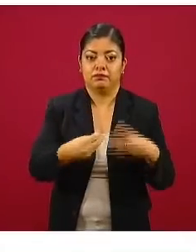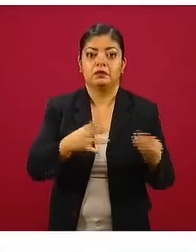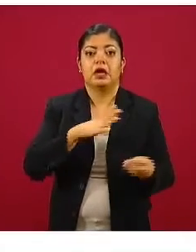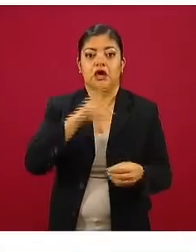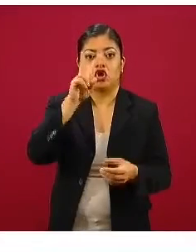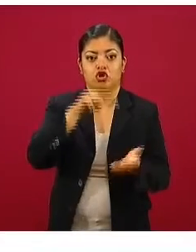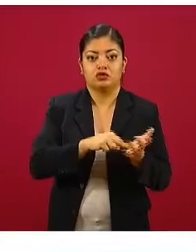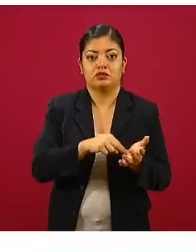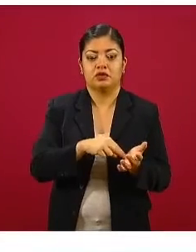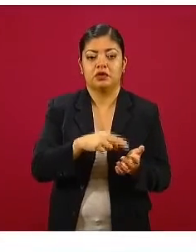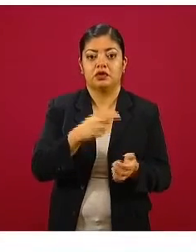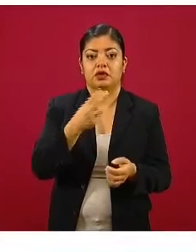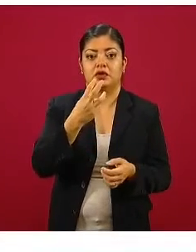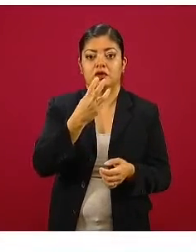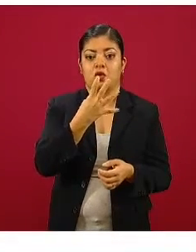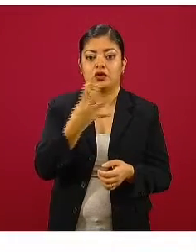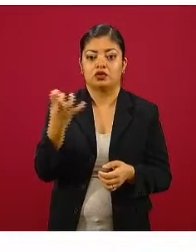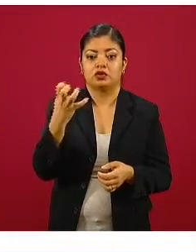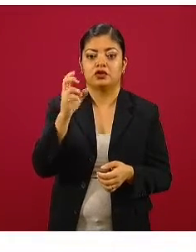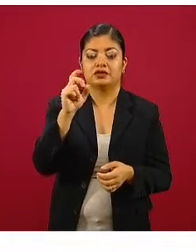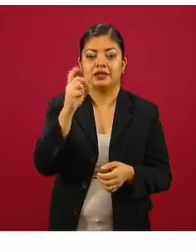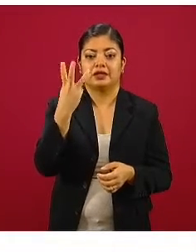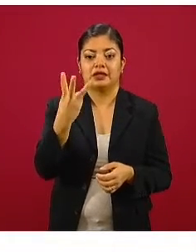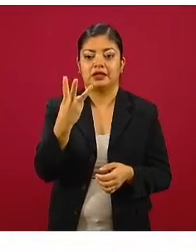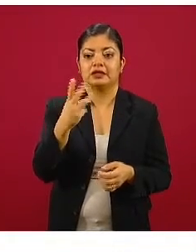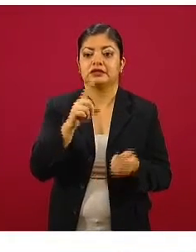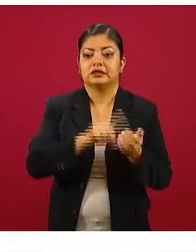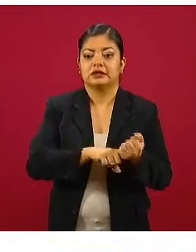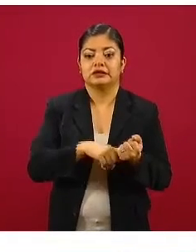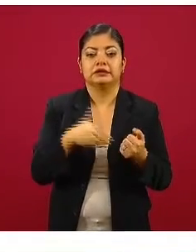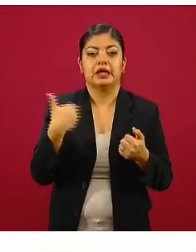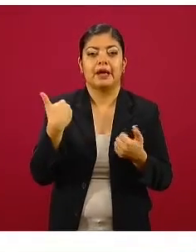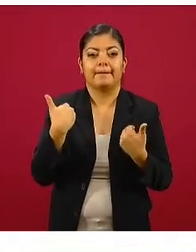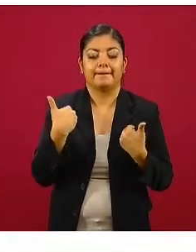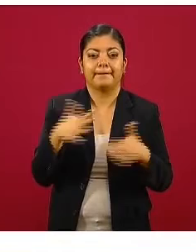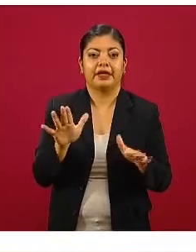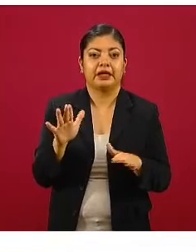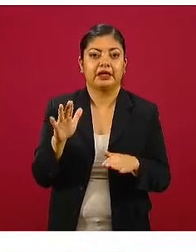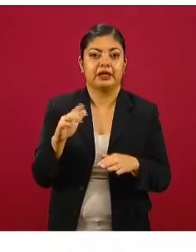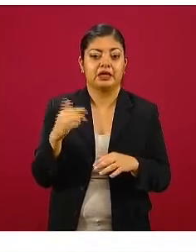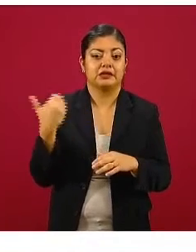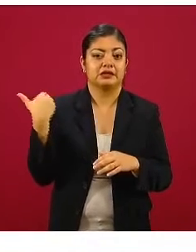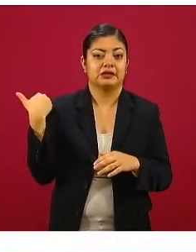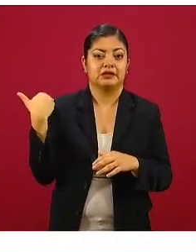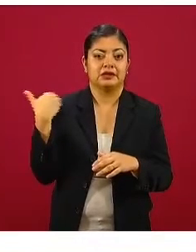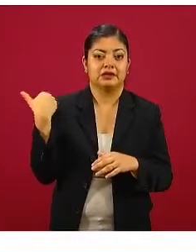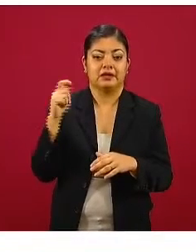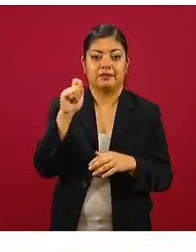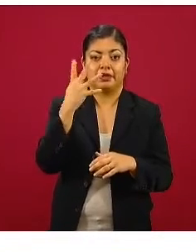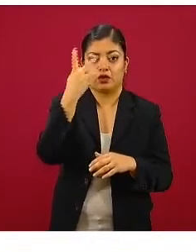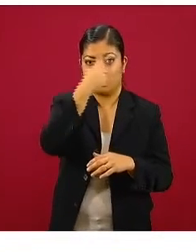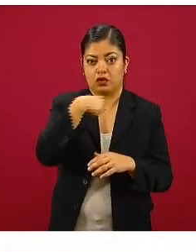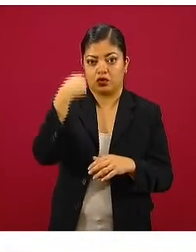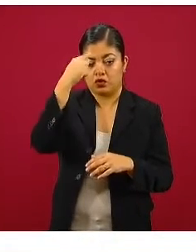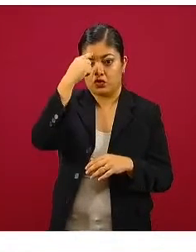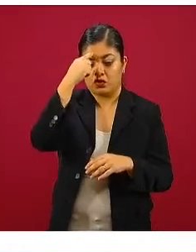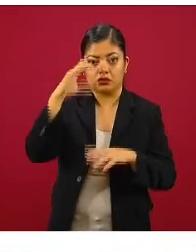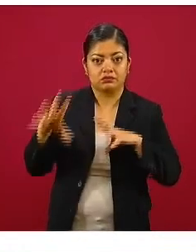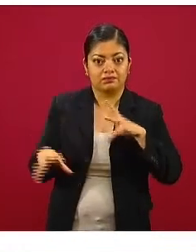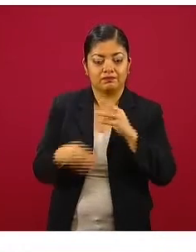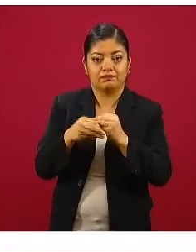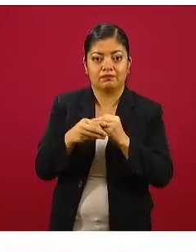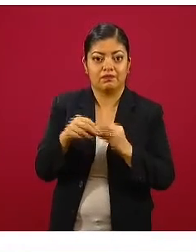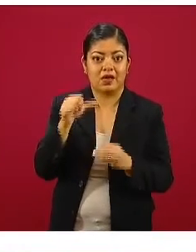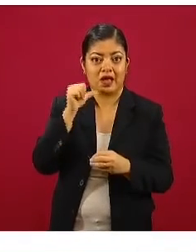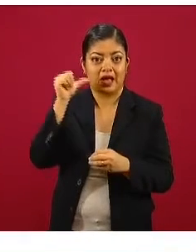414 se registraron en las últimas horas, en las últimas 24 horas, contadas